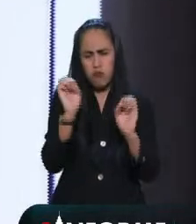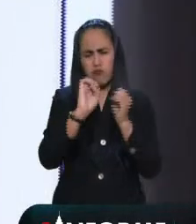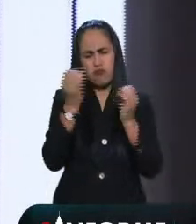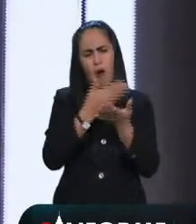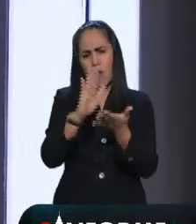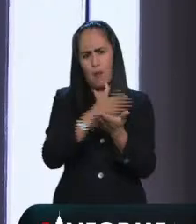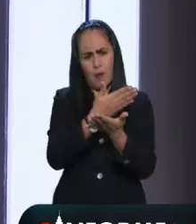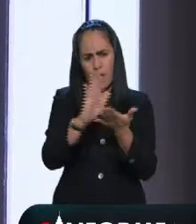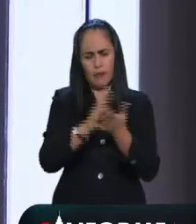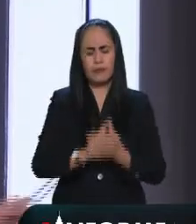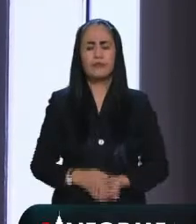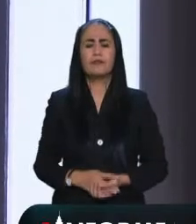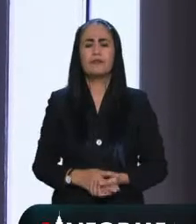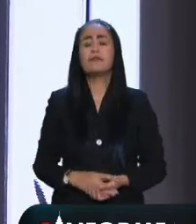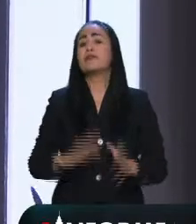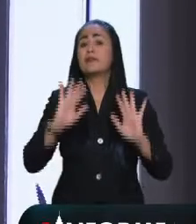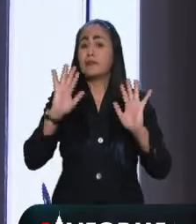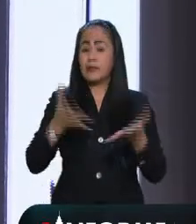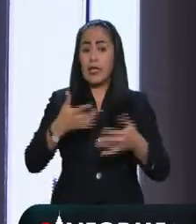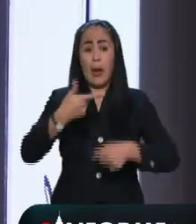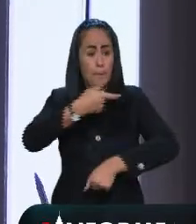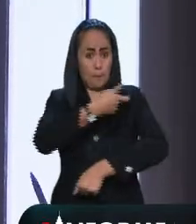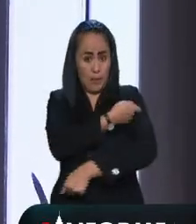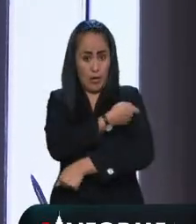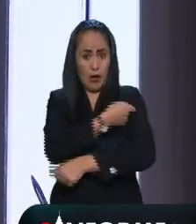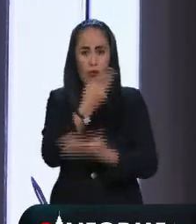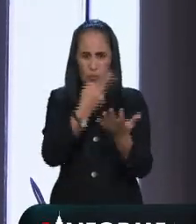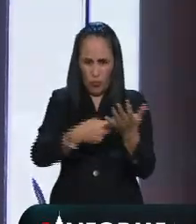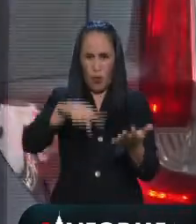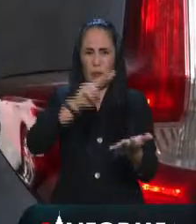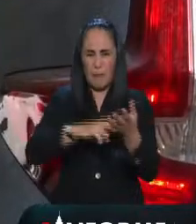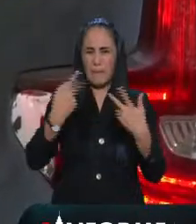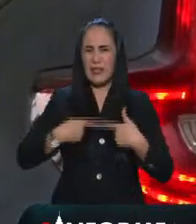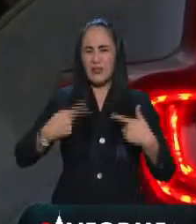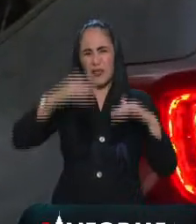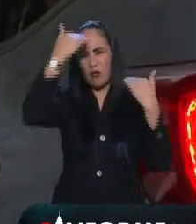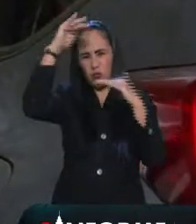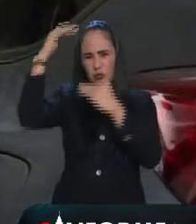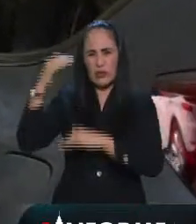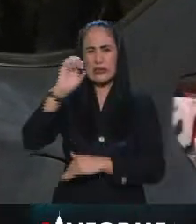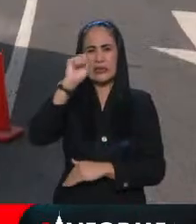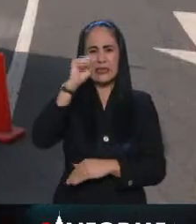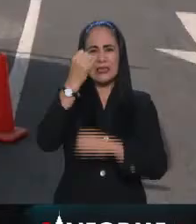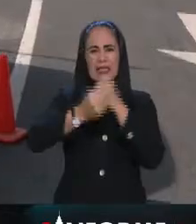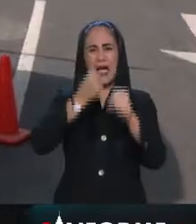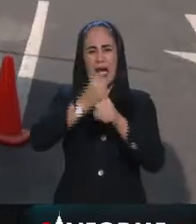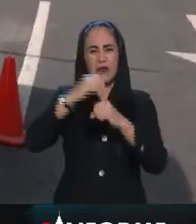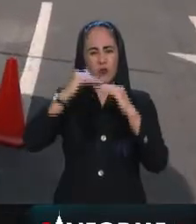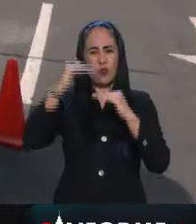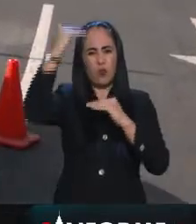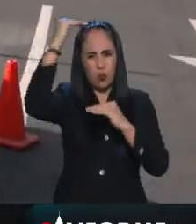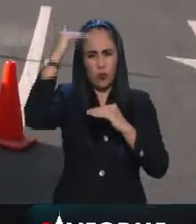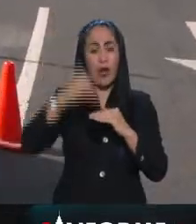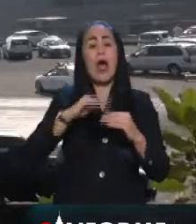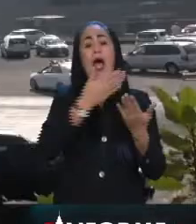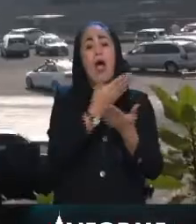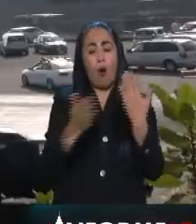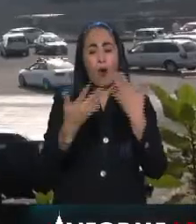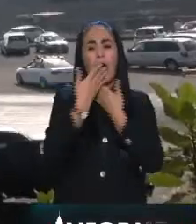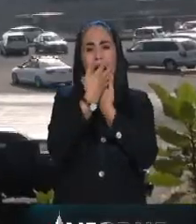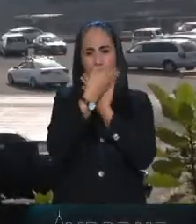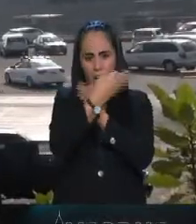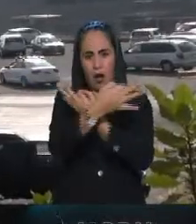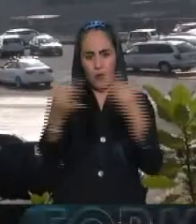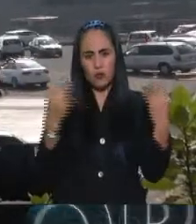Por cierto, una vez concluida la vacunación de refuerzo en adultos mayores a 60 años, hoy se anunció también que comenzará la aplicación de dosis en